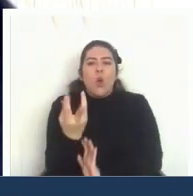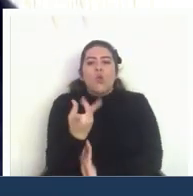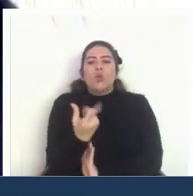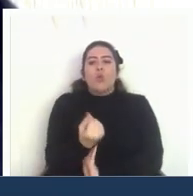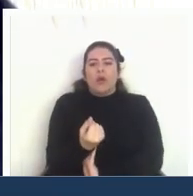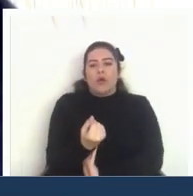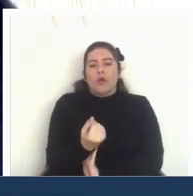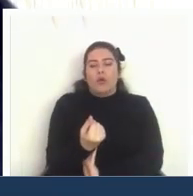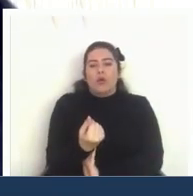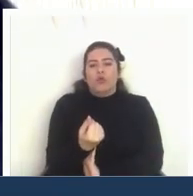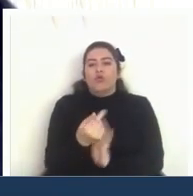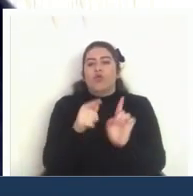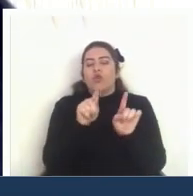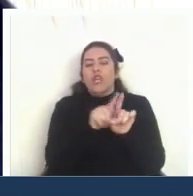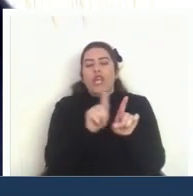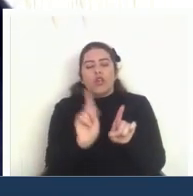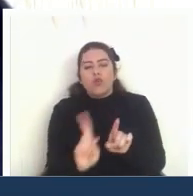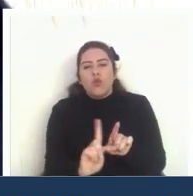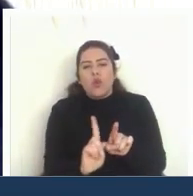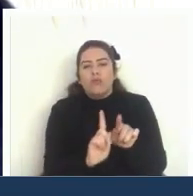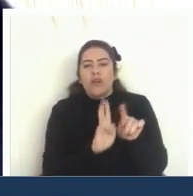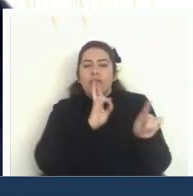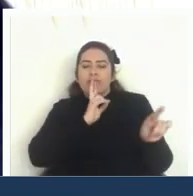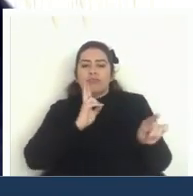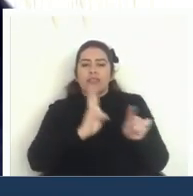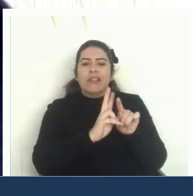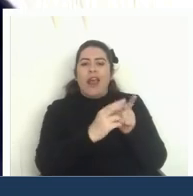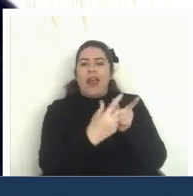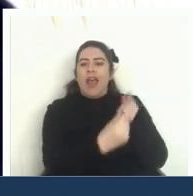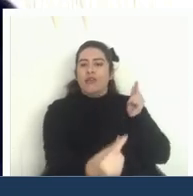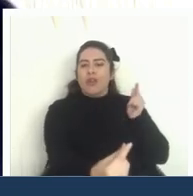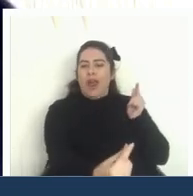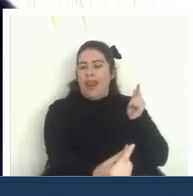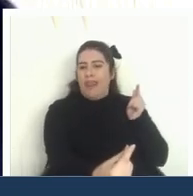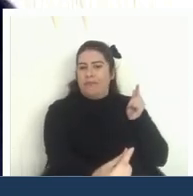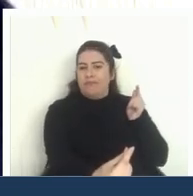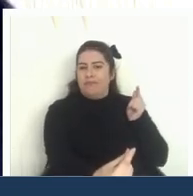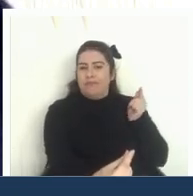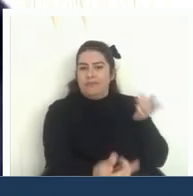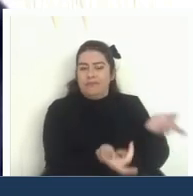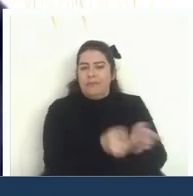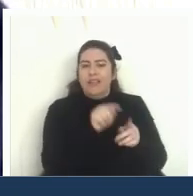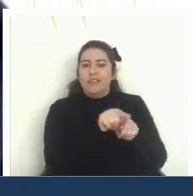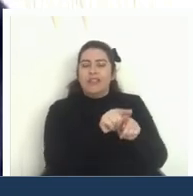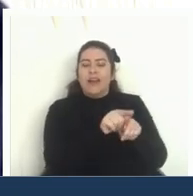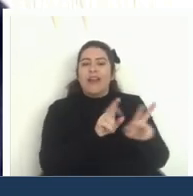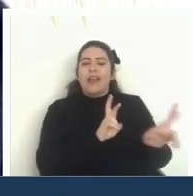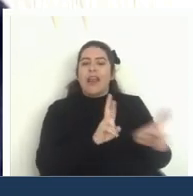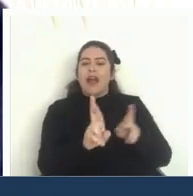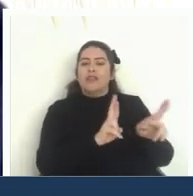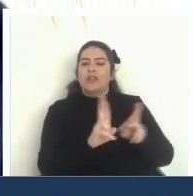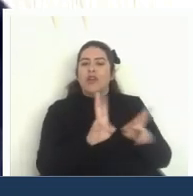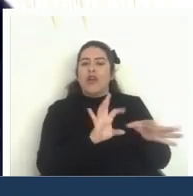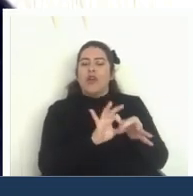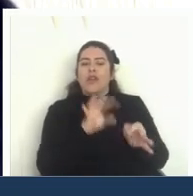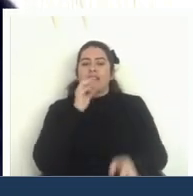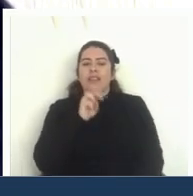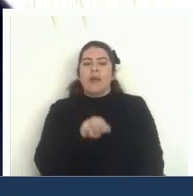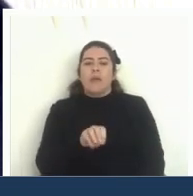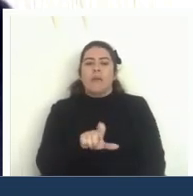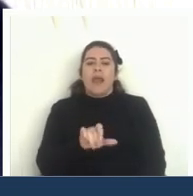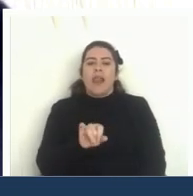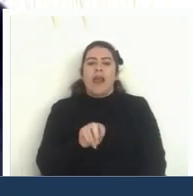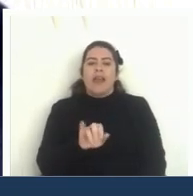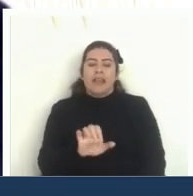va a poder dar resultados a nivel nacional yo creo que se relaciona con lo primero que mencionó Melanie de los